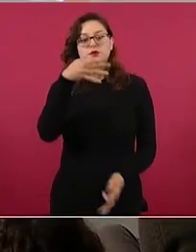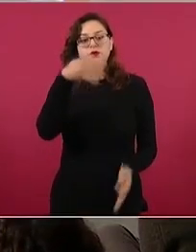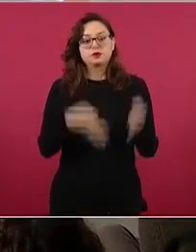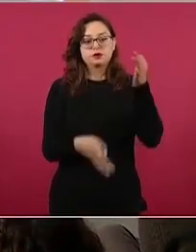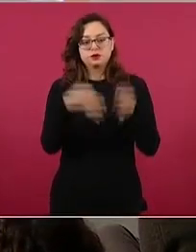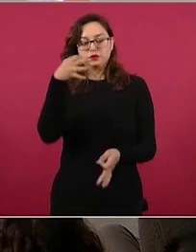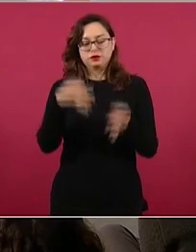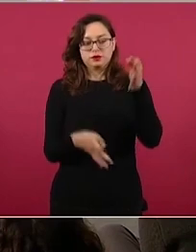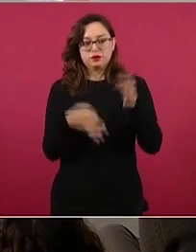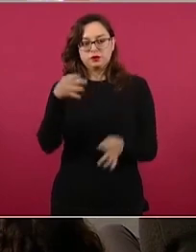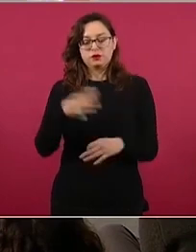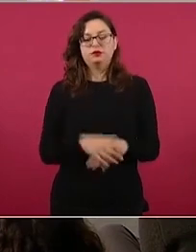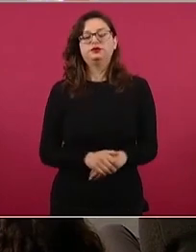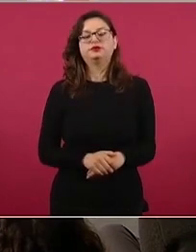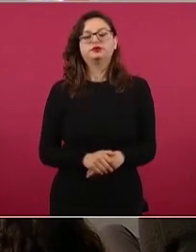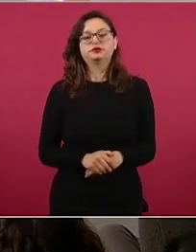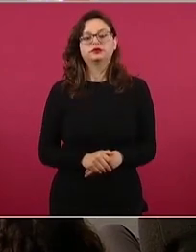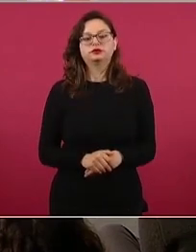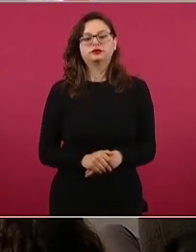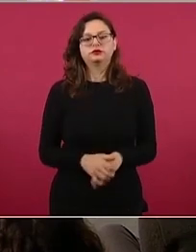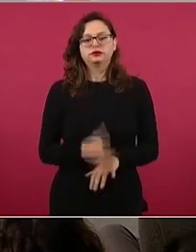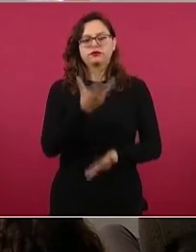Estados Unidos